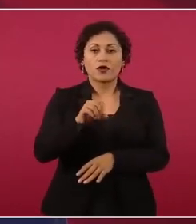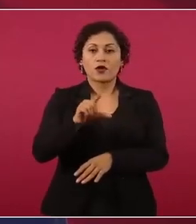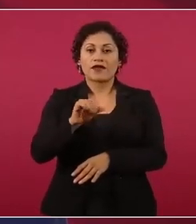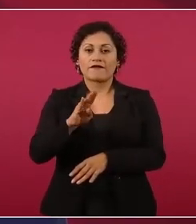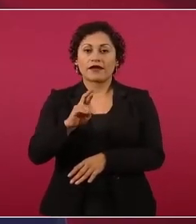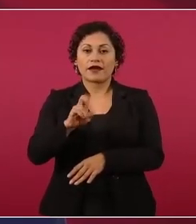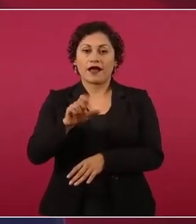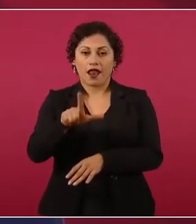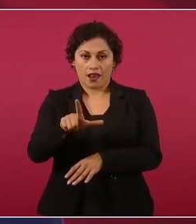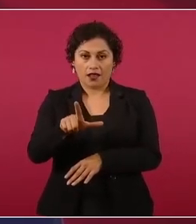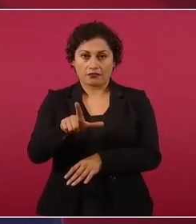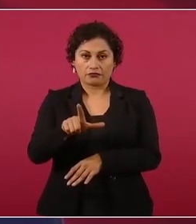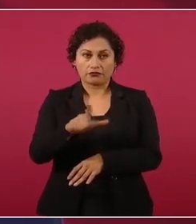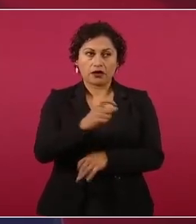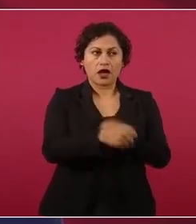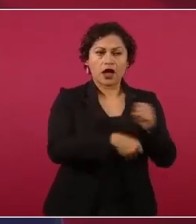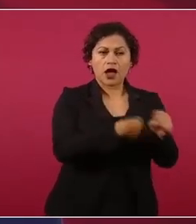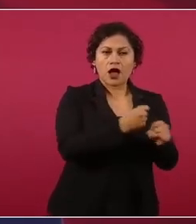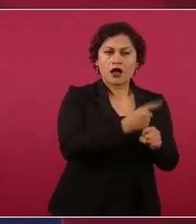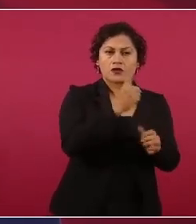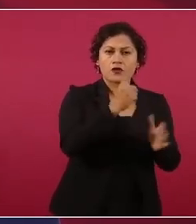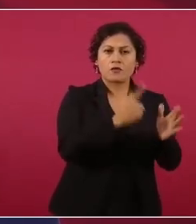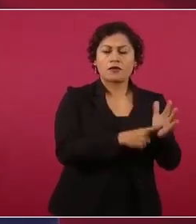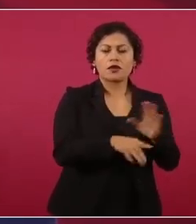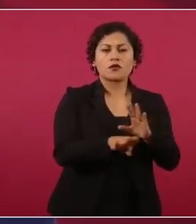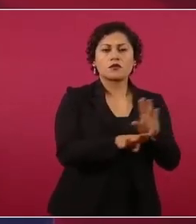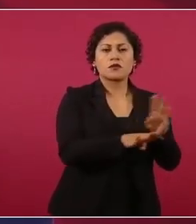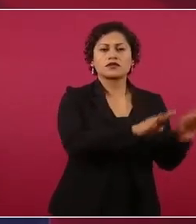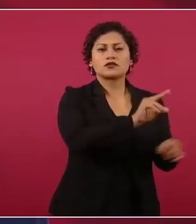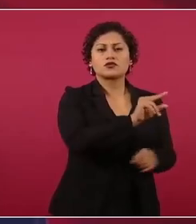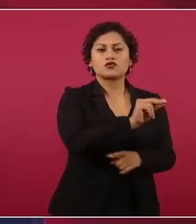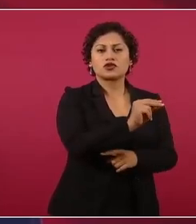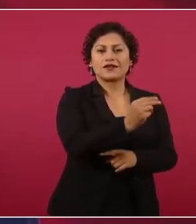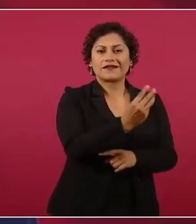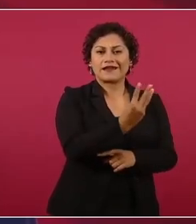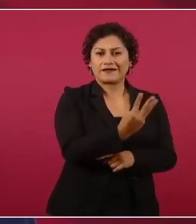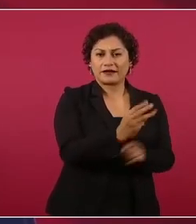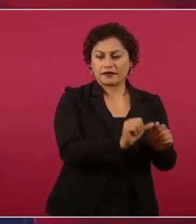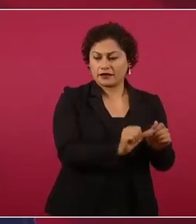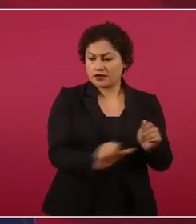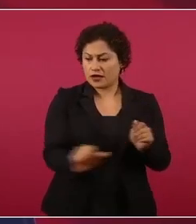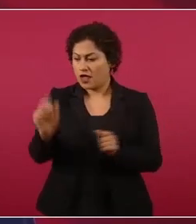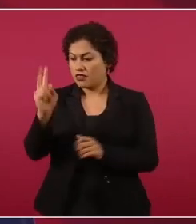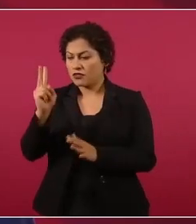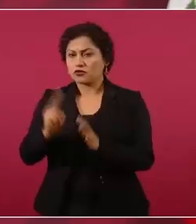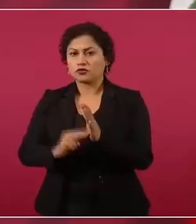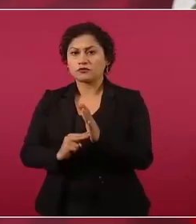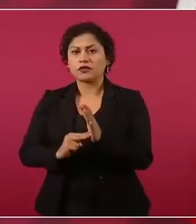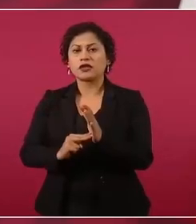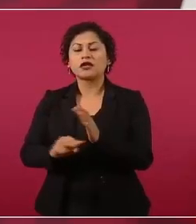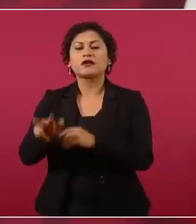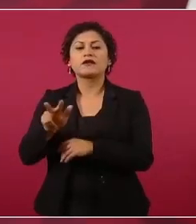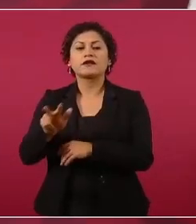al 2018.